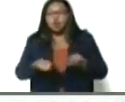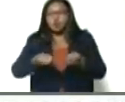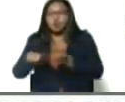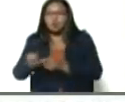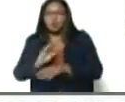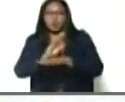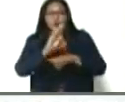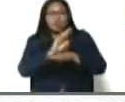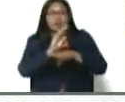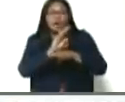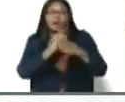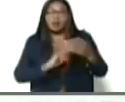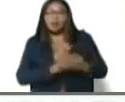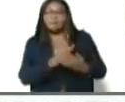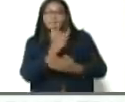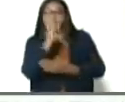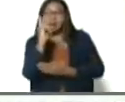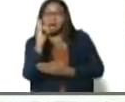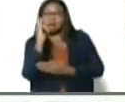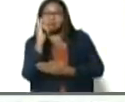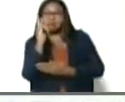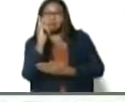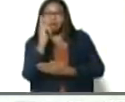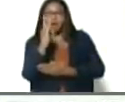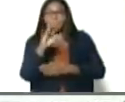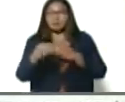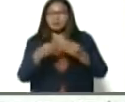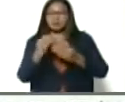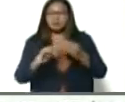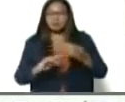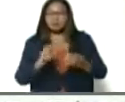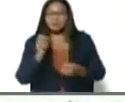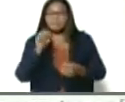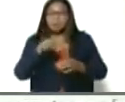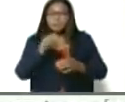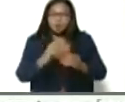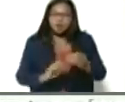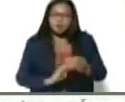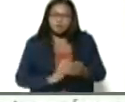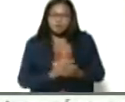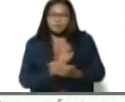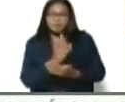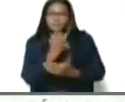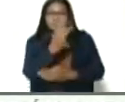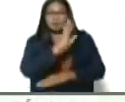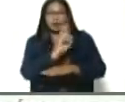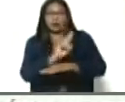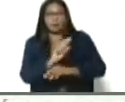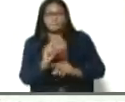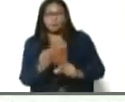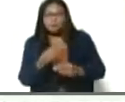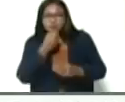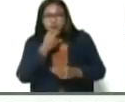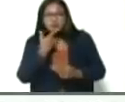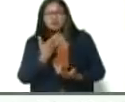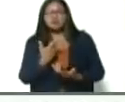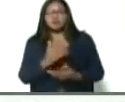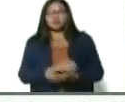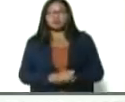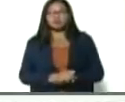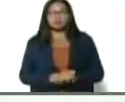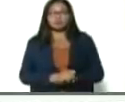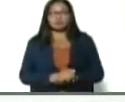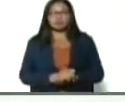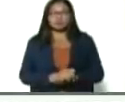biofertilizantes, protectantes de semillas y bioestimulantes. Con la articulación perfecta entre lo